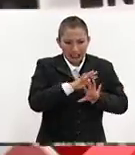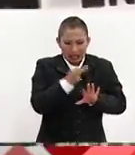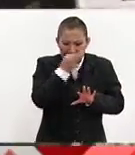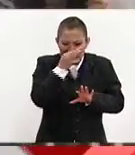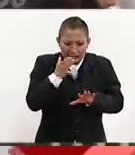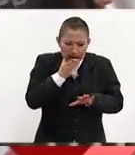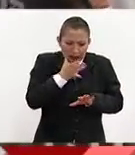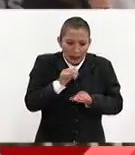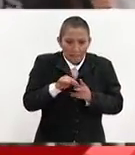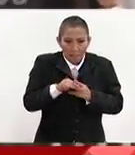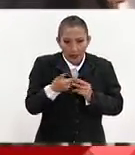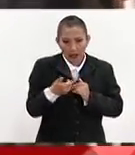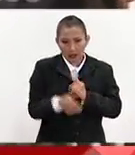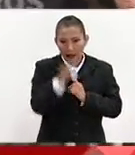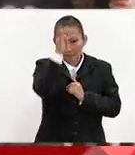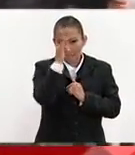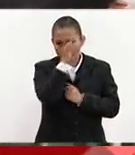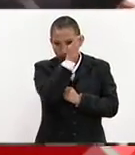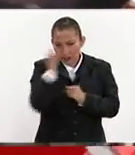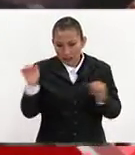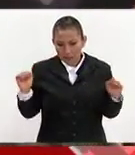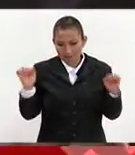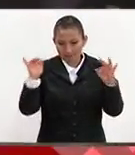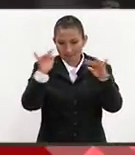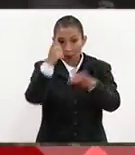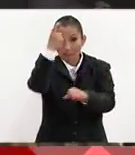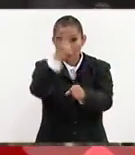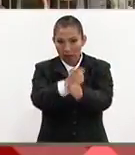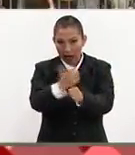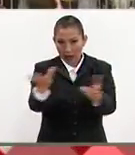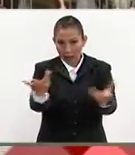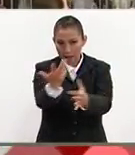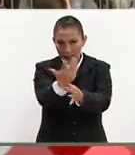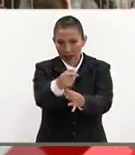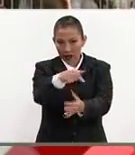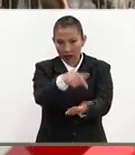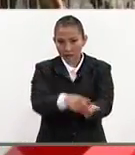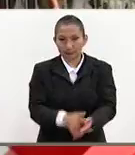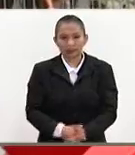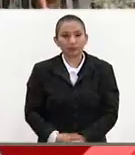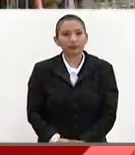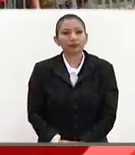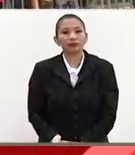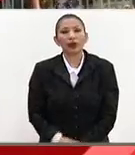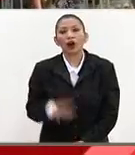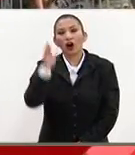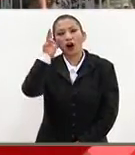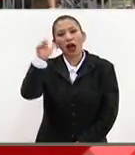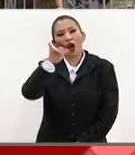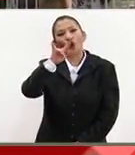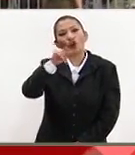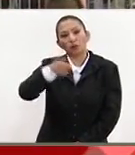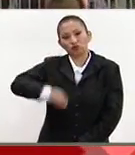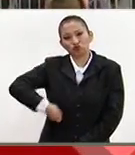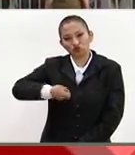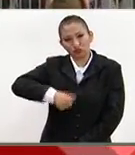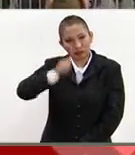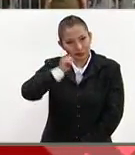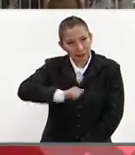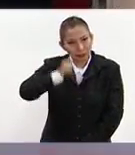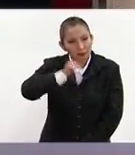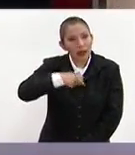minutos de iniciar la misa masiva, la primera que va a realizar en este país. Hola Julio, gusto en saludarte siempre.